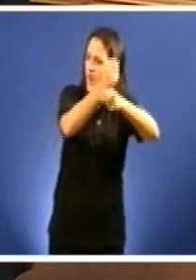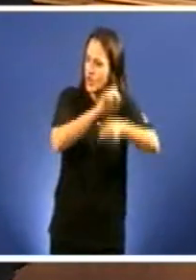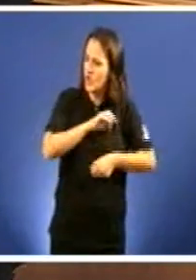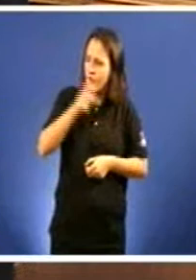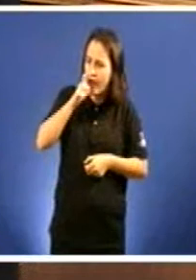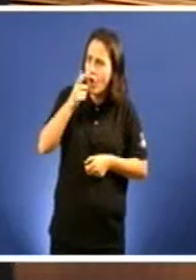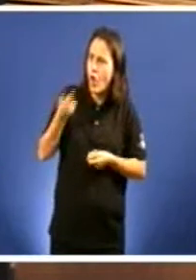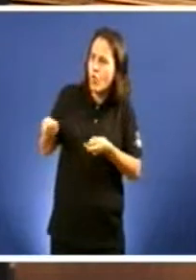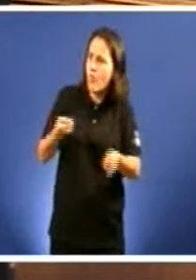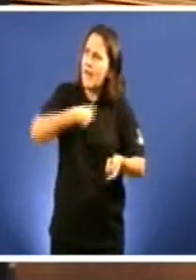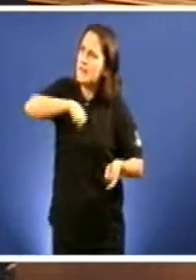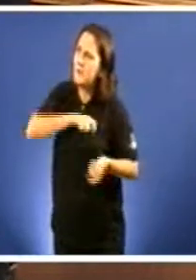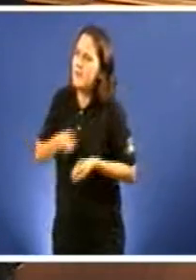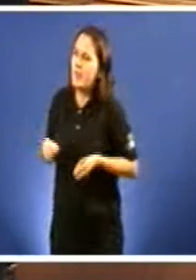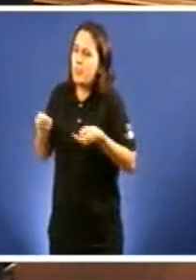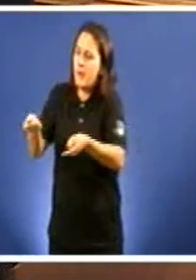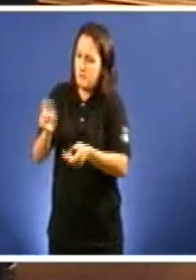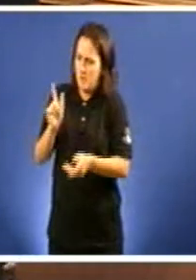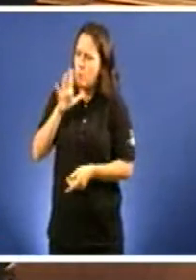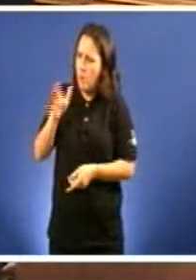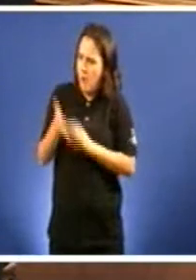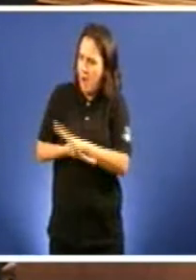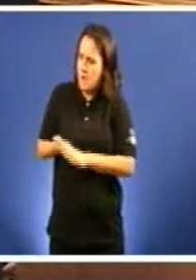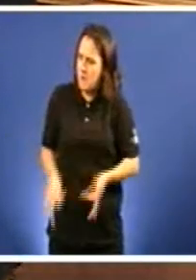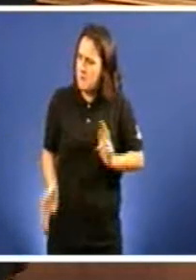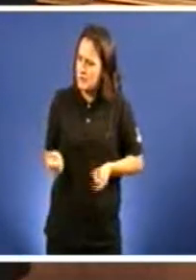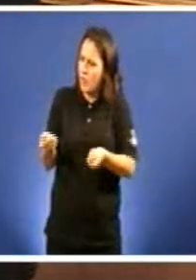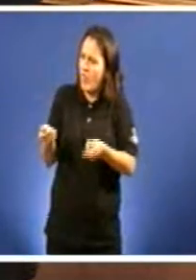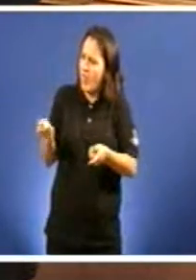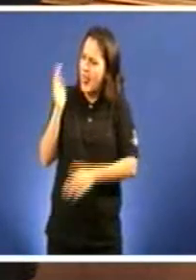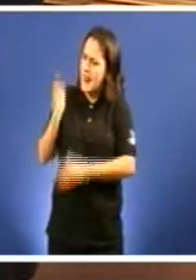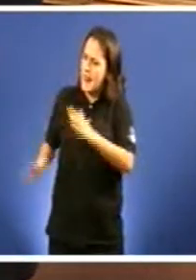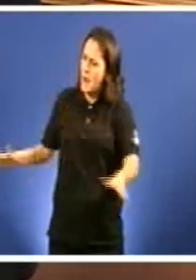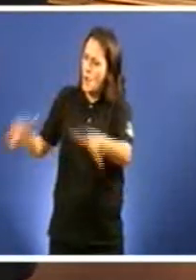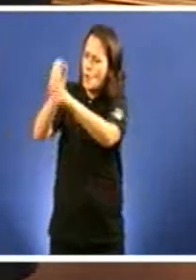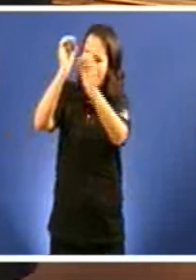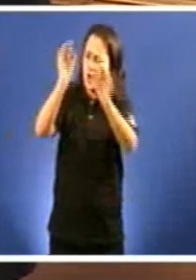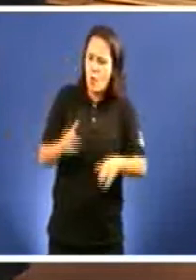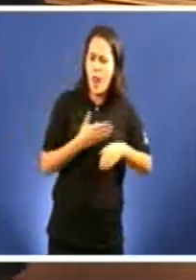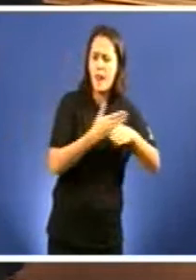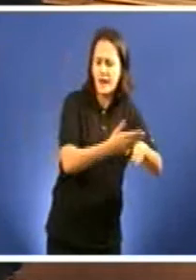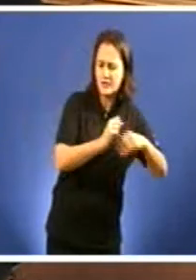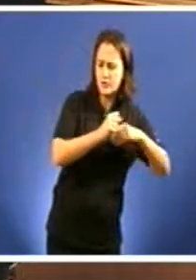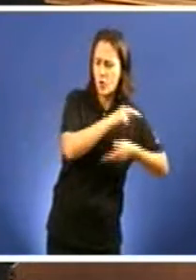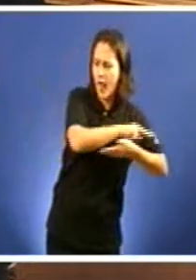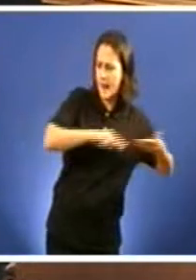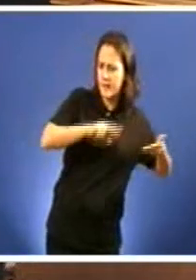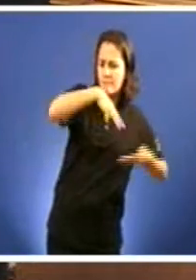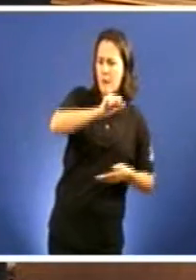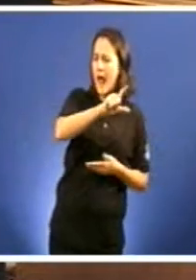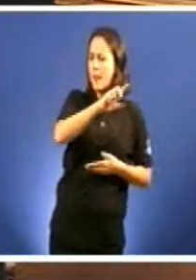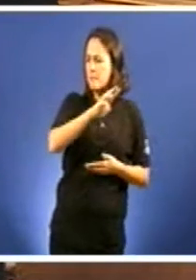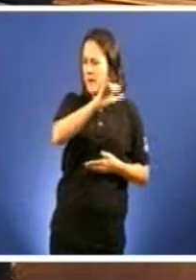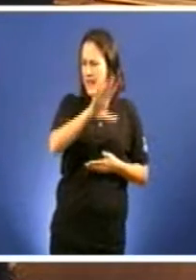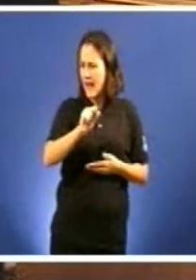dalle a cada barco vasco, dado que fala dos vascos, tanta cota como a toda a frota de Malpica ou de Sada. Os mariñeiros